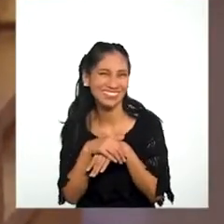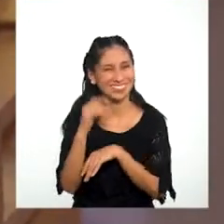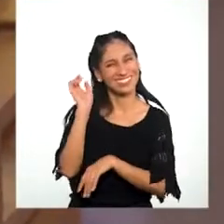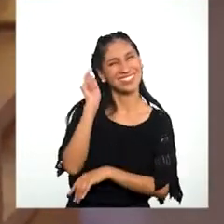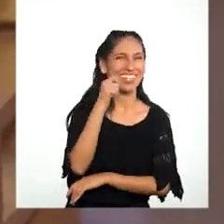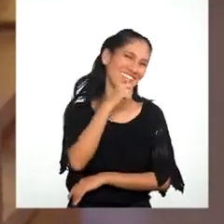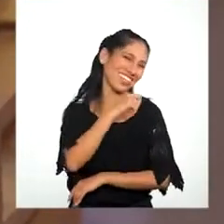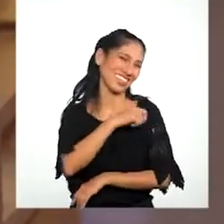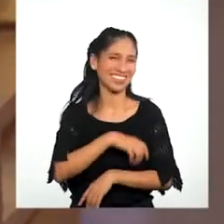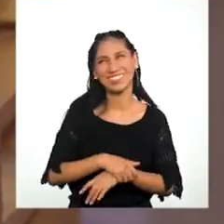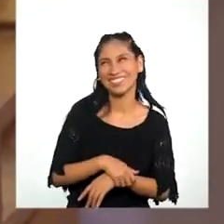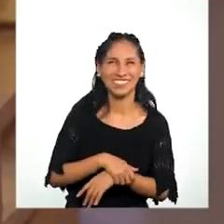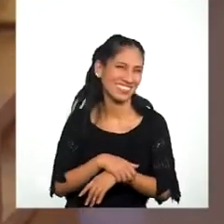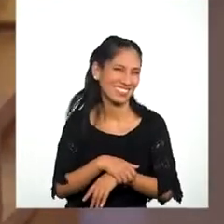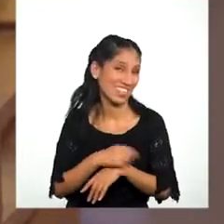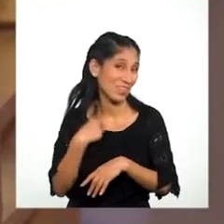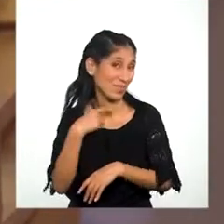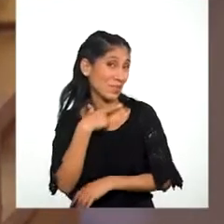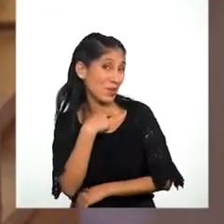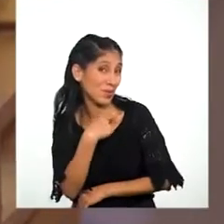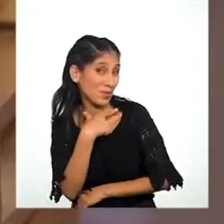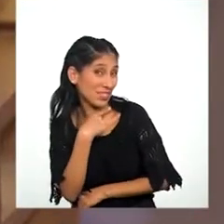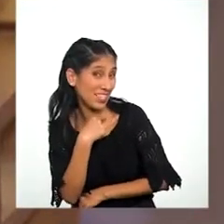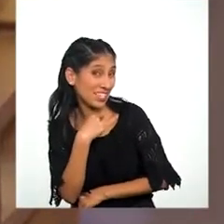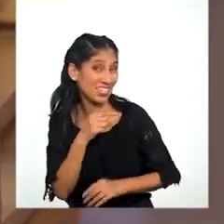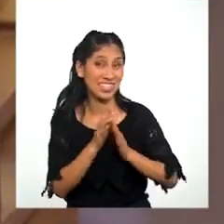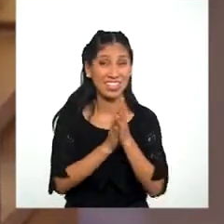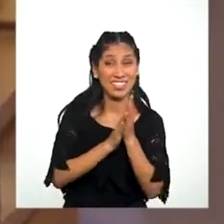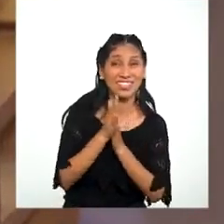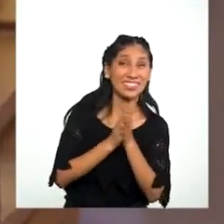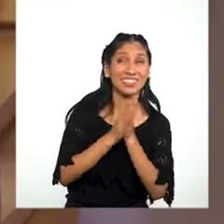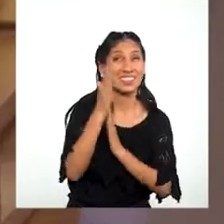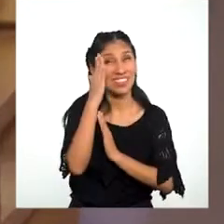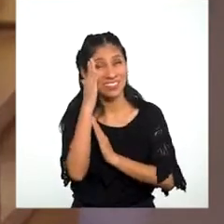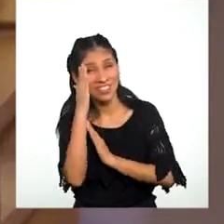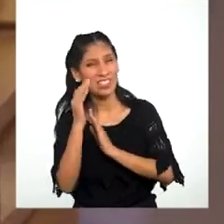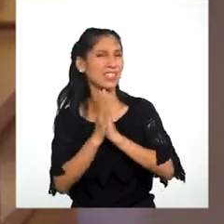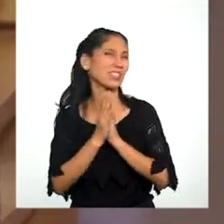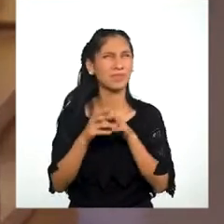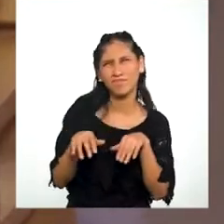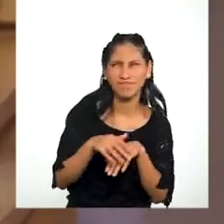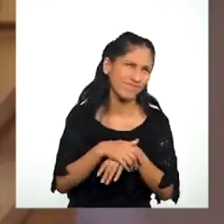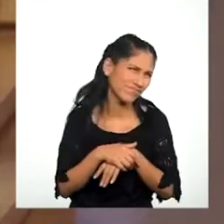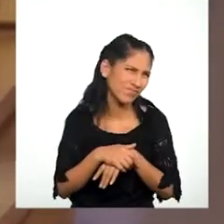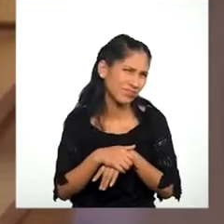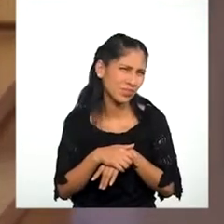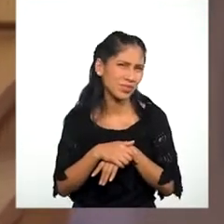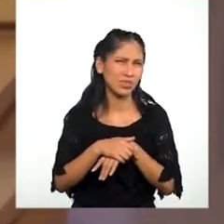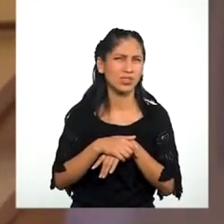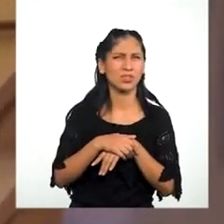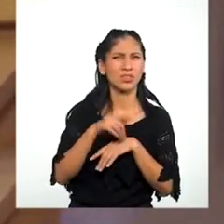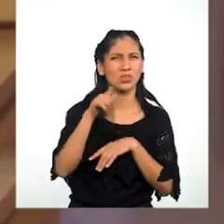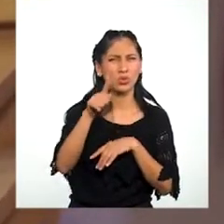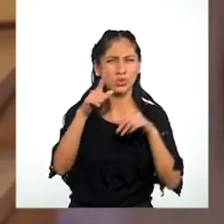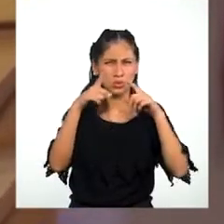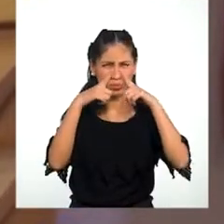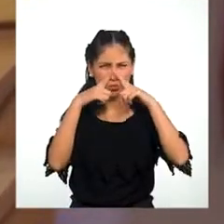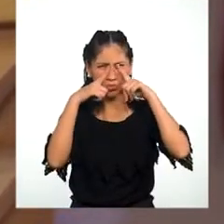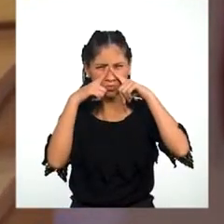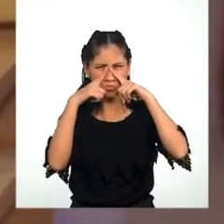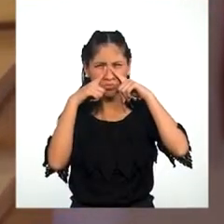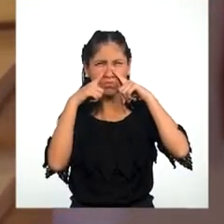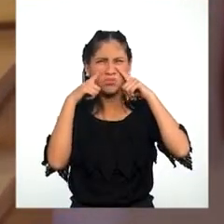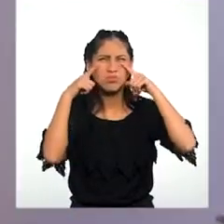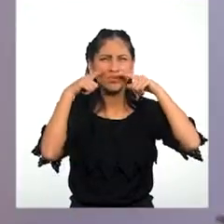¡Ya! Eh, a mí me gustaría saber ¿Por qué? ¿Por qué usan la mascarilla de esa